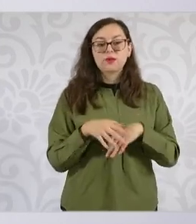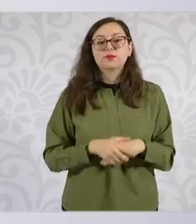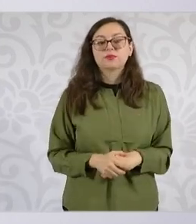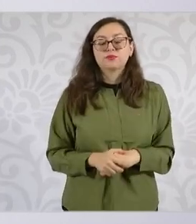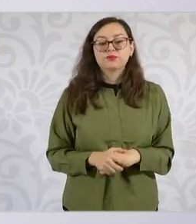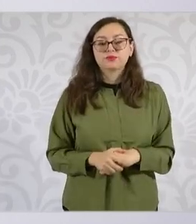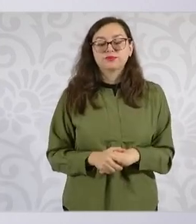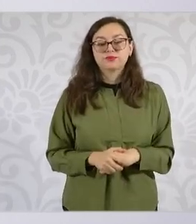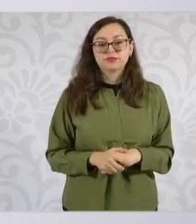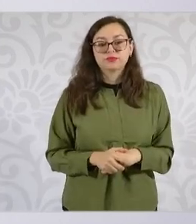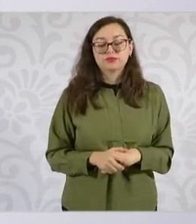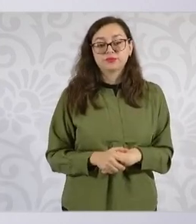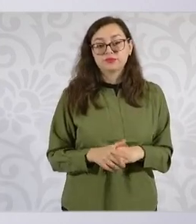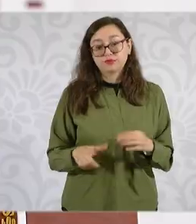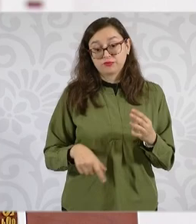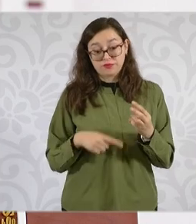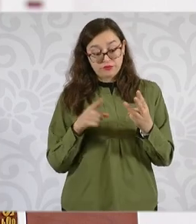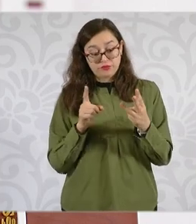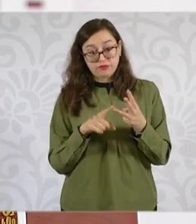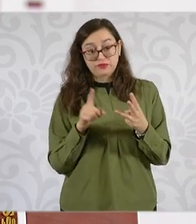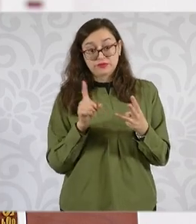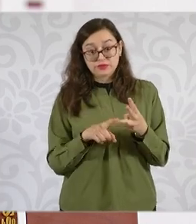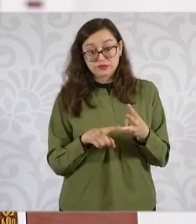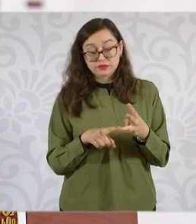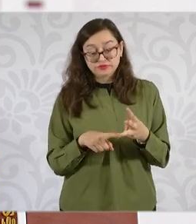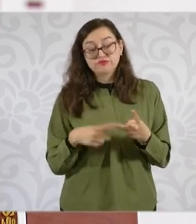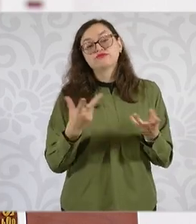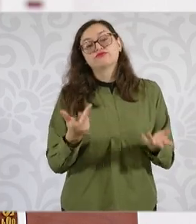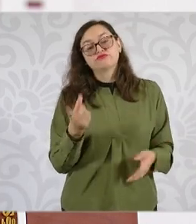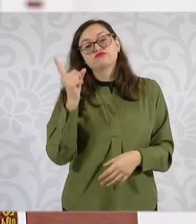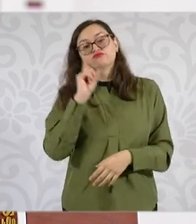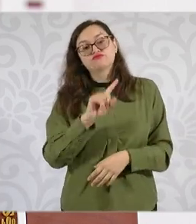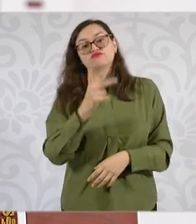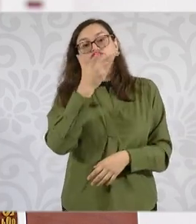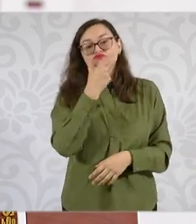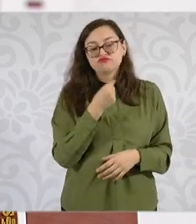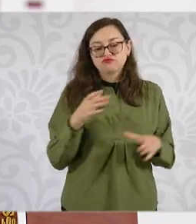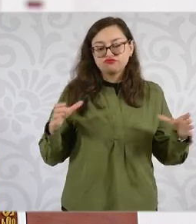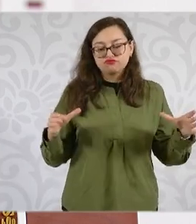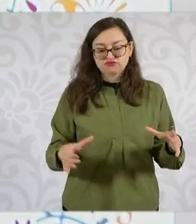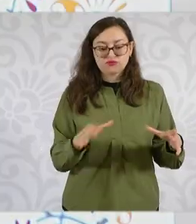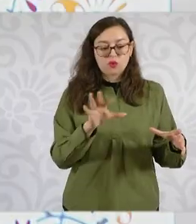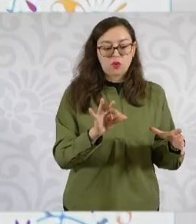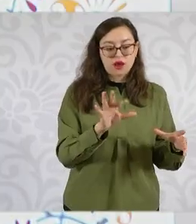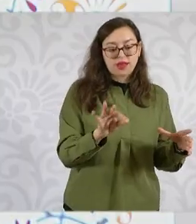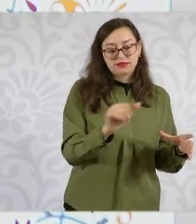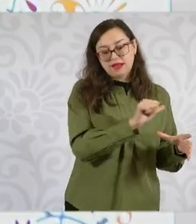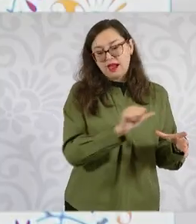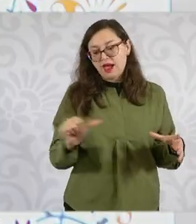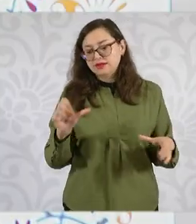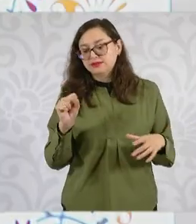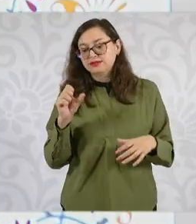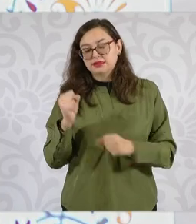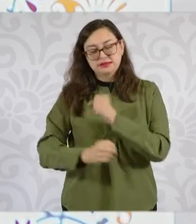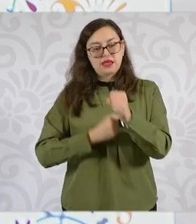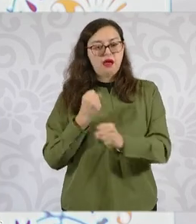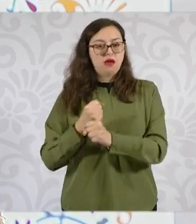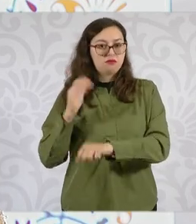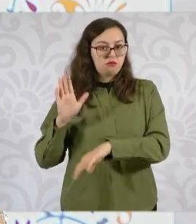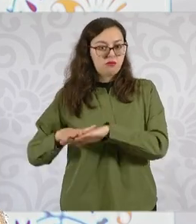mujeres, hombres, en efecto, de 40, 60 años o mayores que no tienen